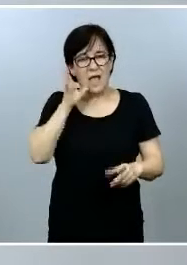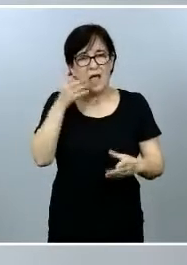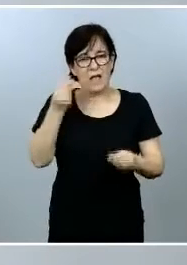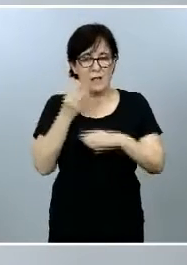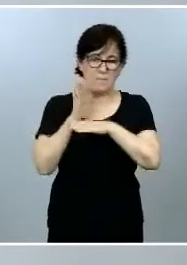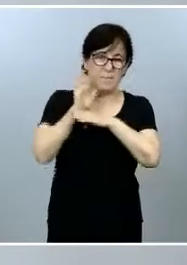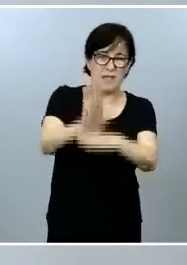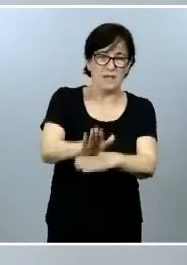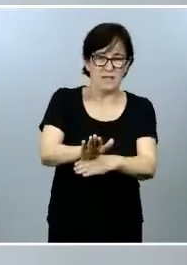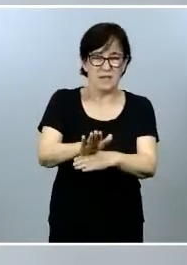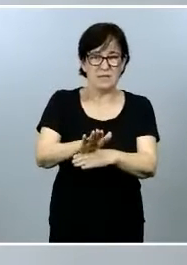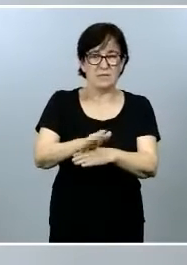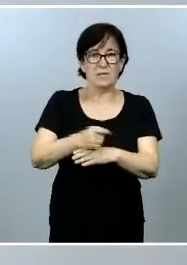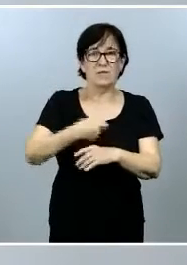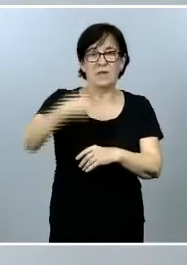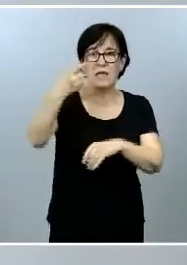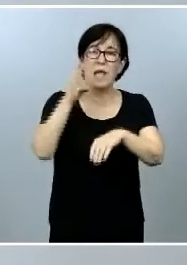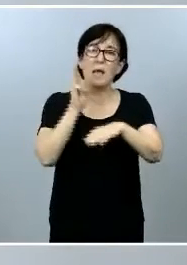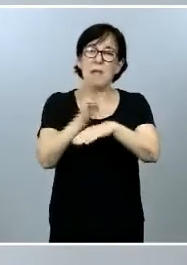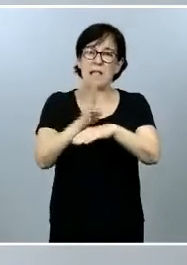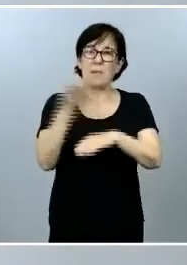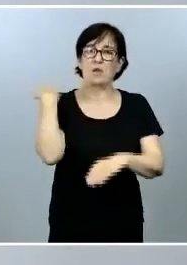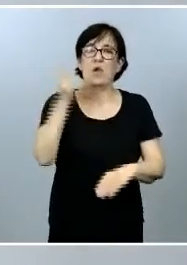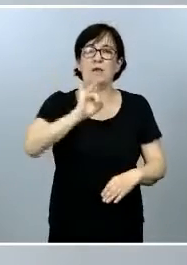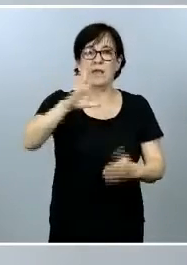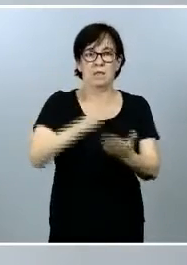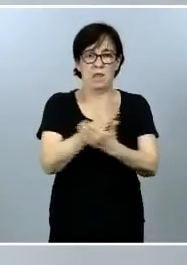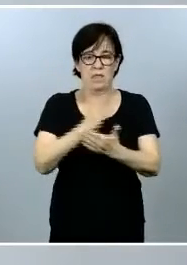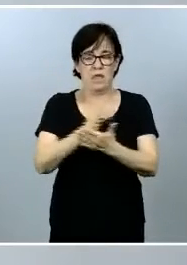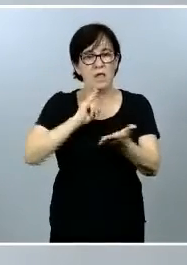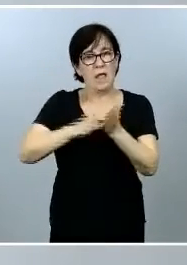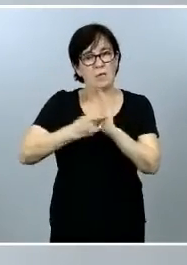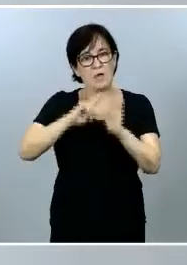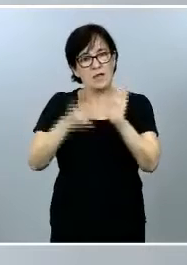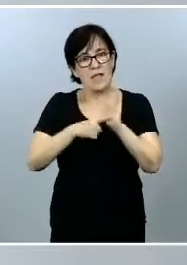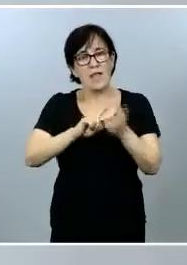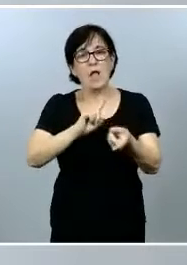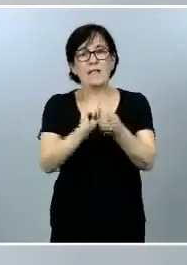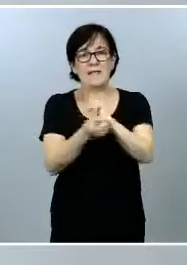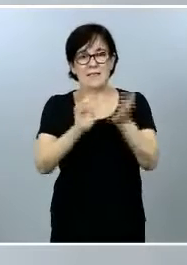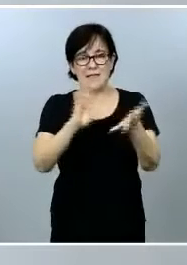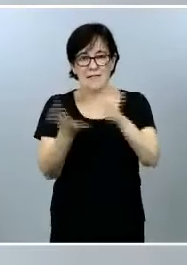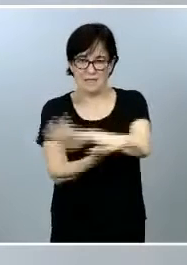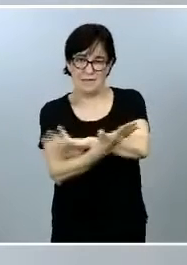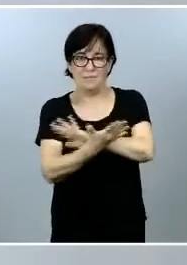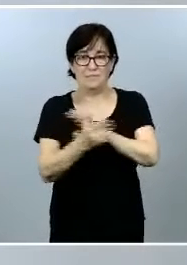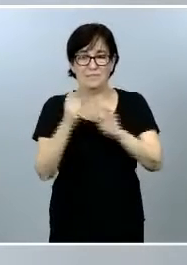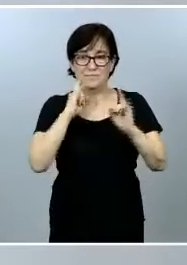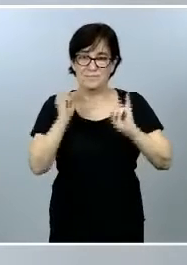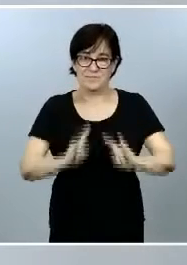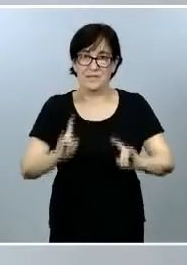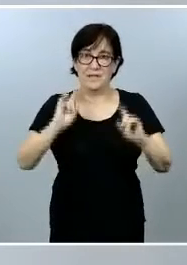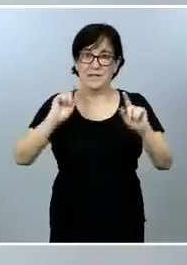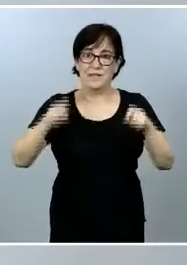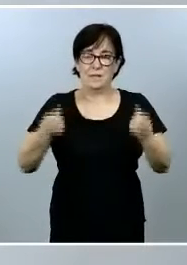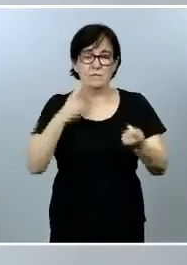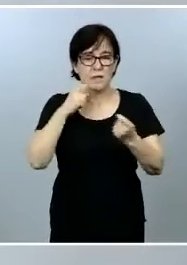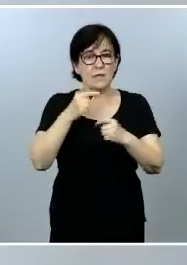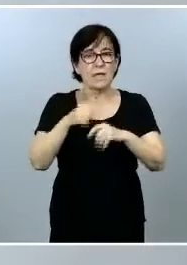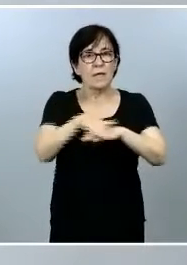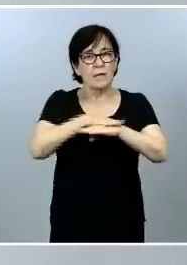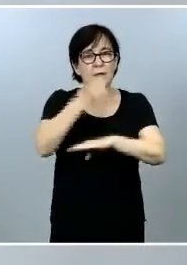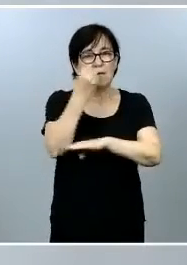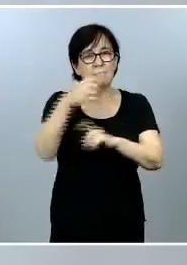remitida al Parlamento hace 15 días, el proyecto de ley de cambio climático y transición energética a ese pilar ambiental que